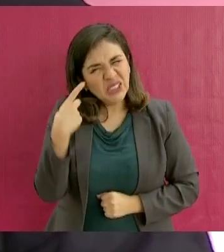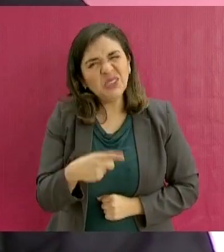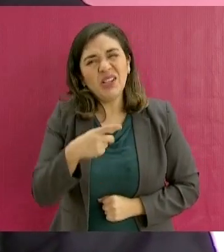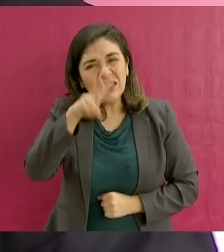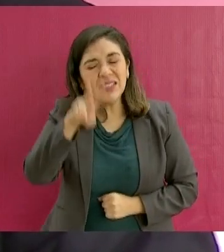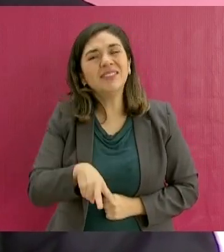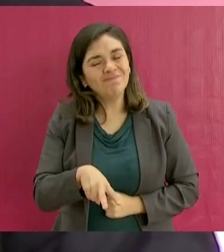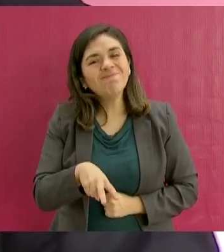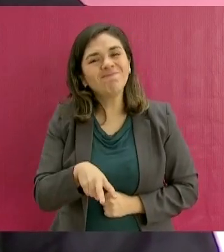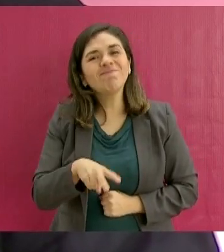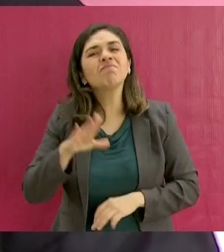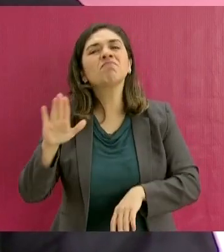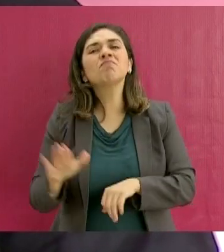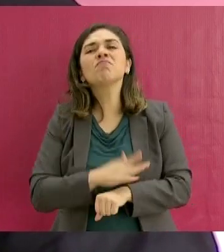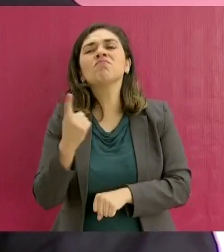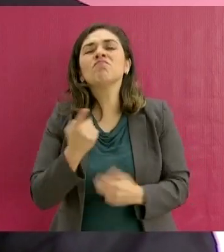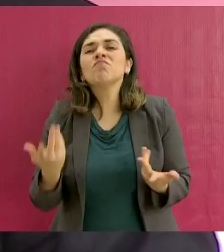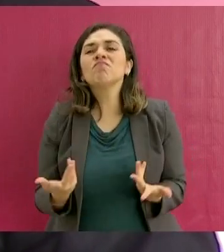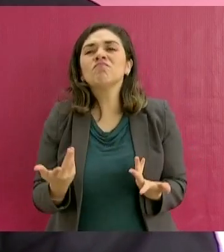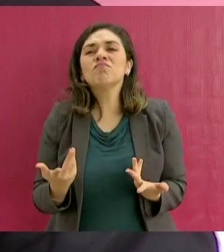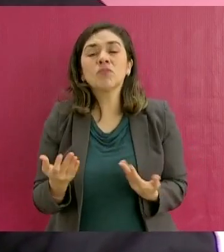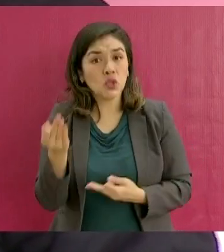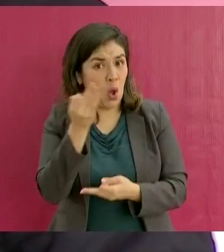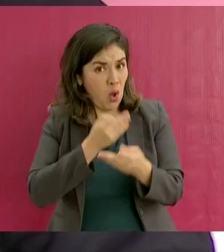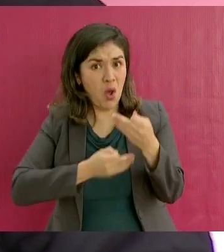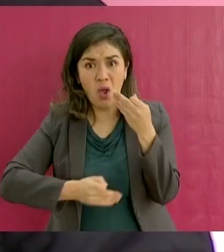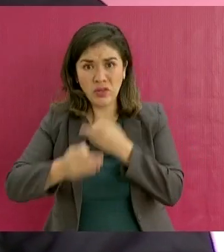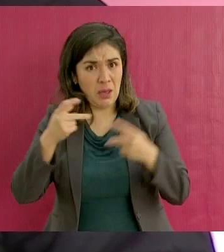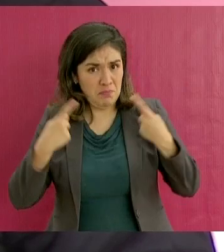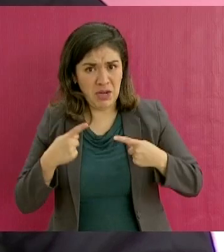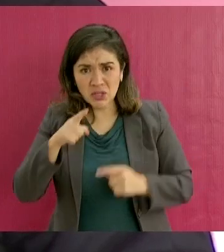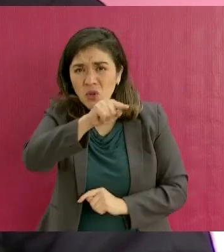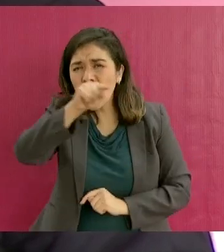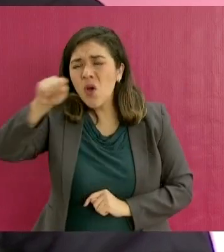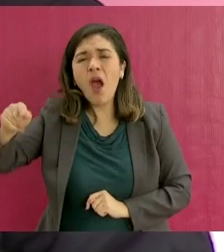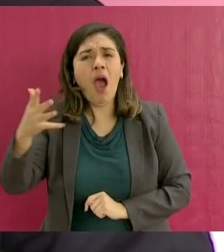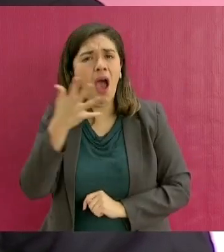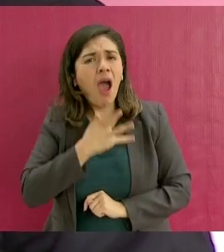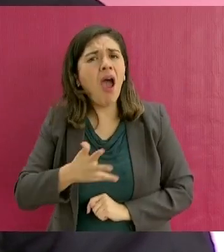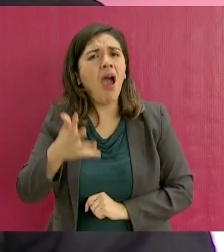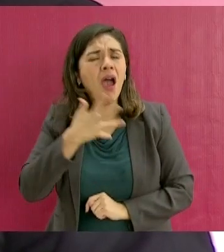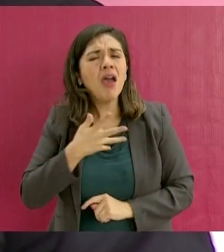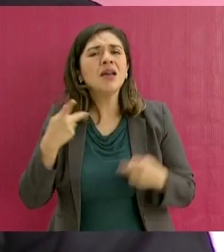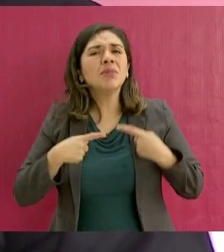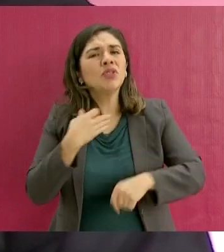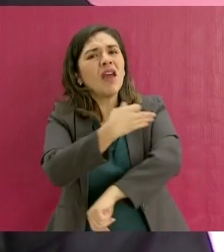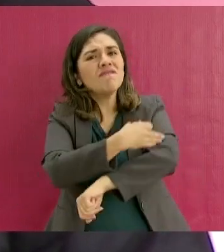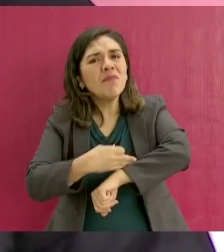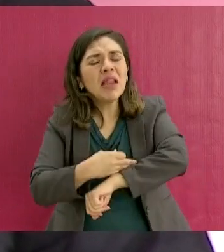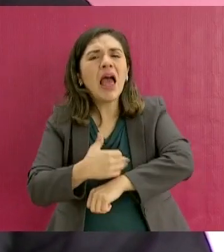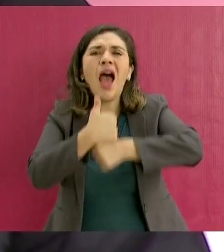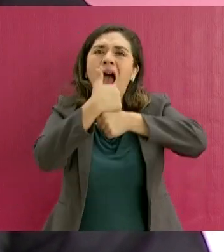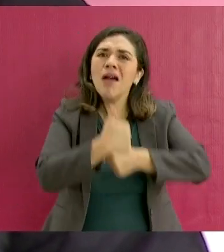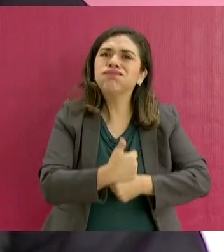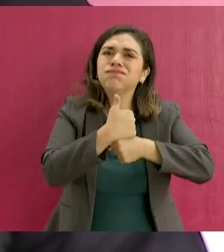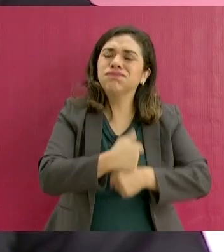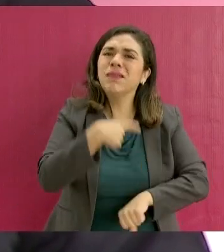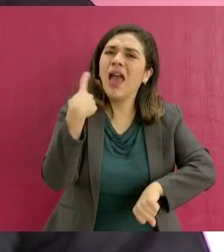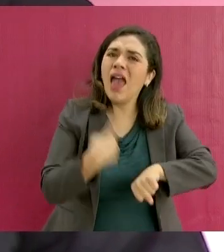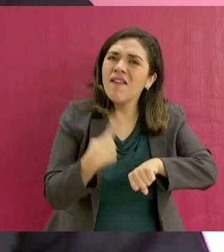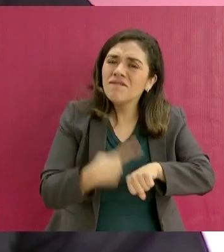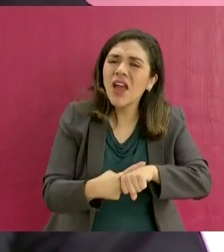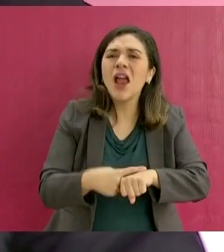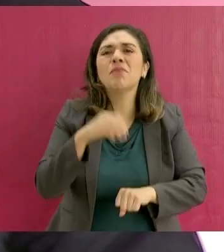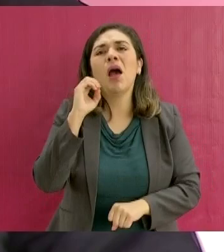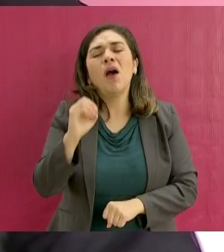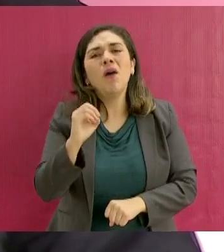todos tenemos familiares que han padecido de esta